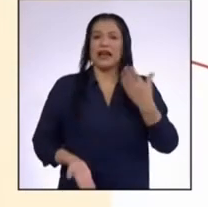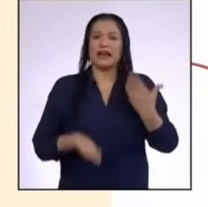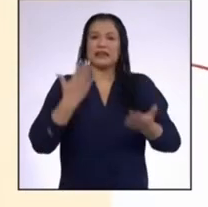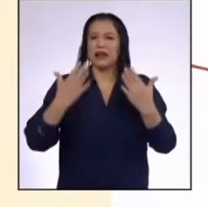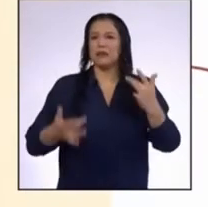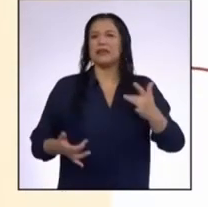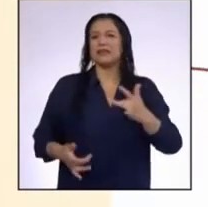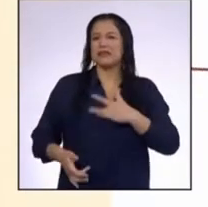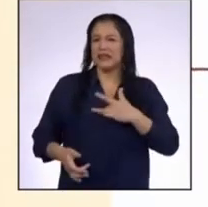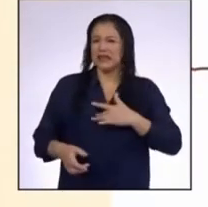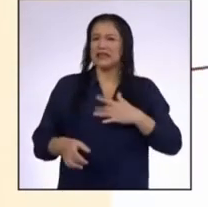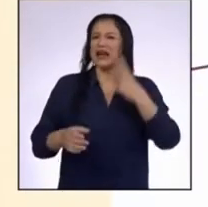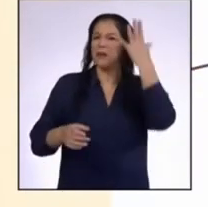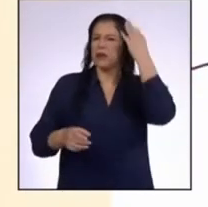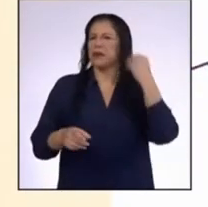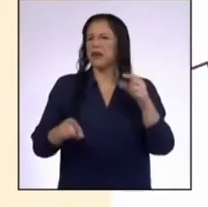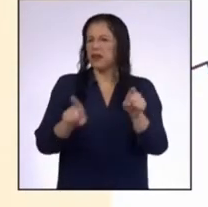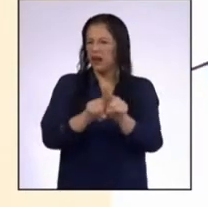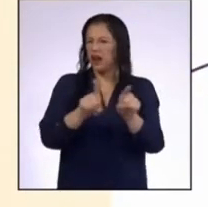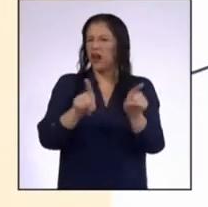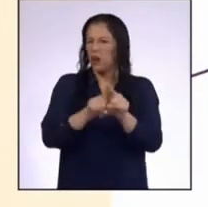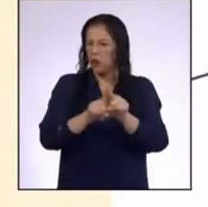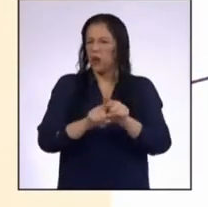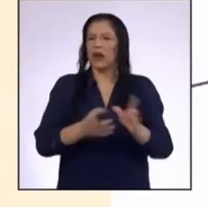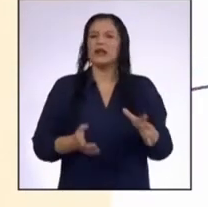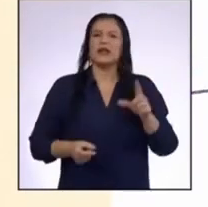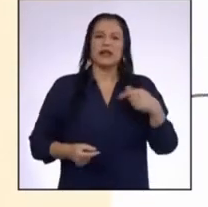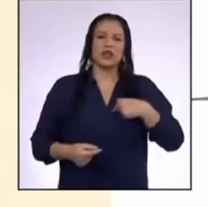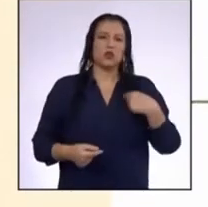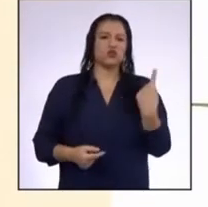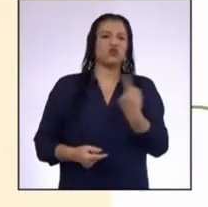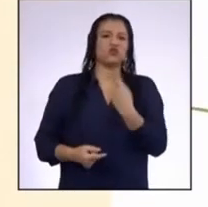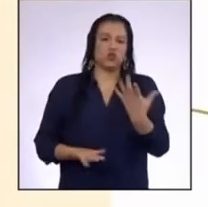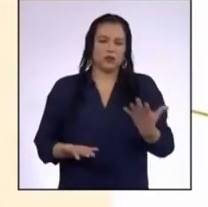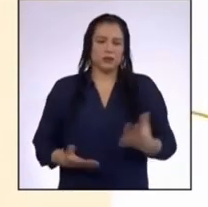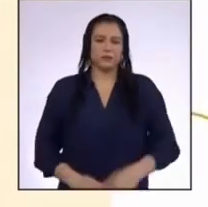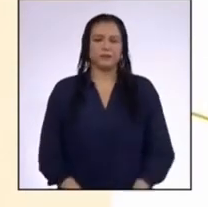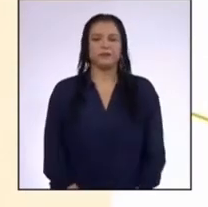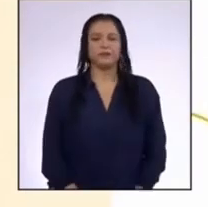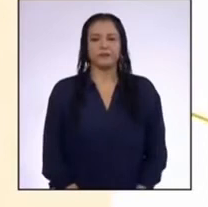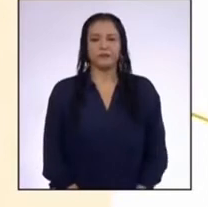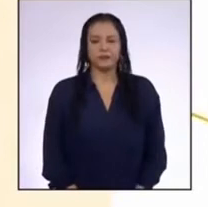viviendo toda esta situación Y así no lo hagamos solos